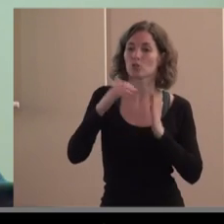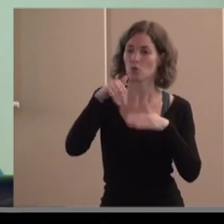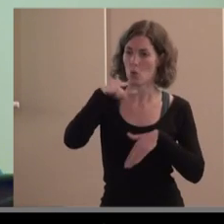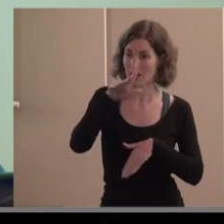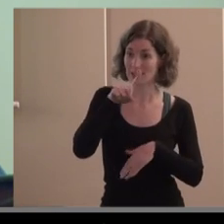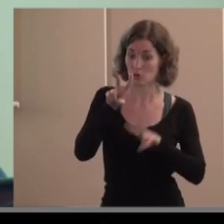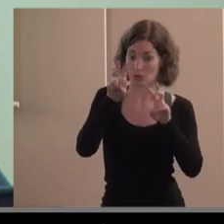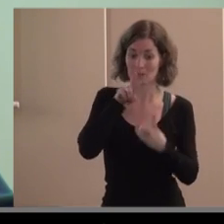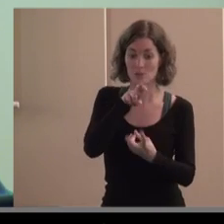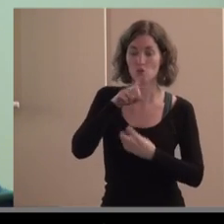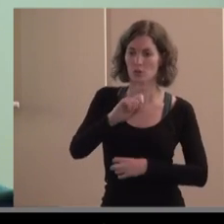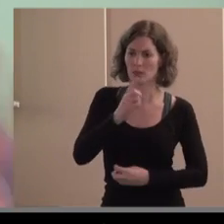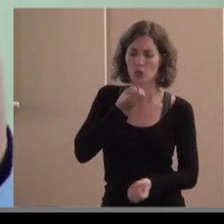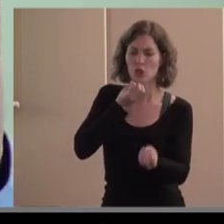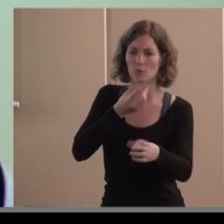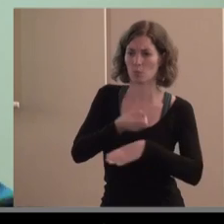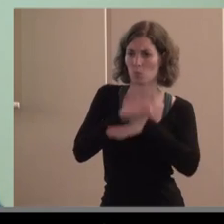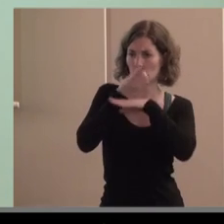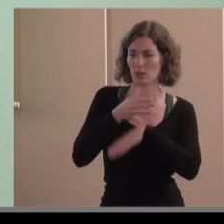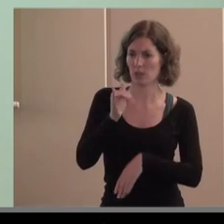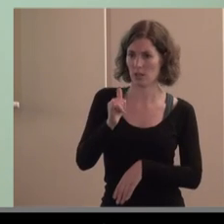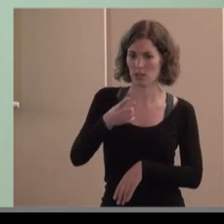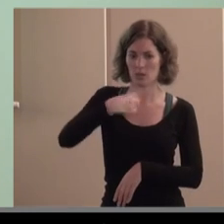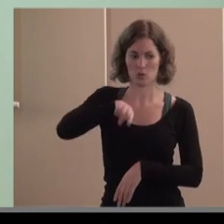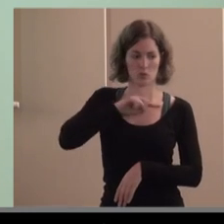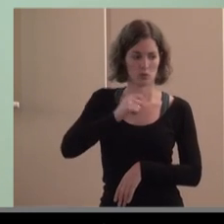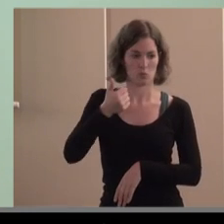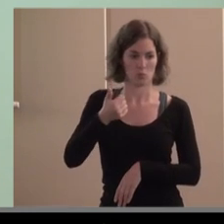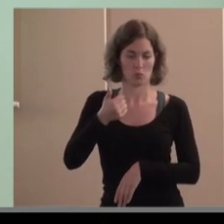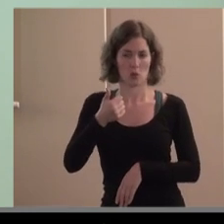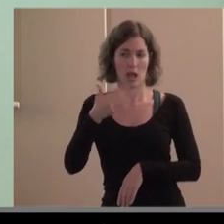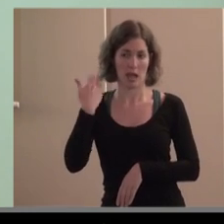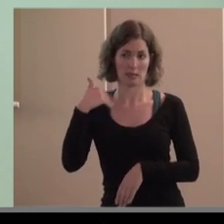nosotros nos quedamos cortos o hablábamos en la ley de economía sostenible se hablaba de mil ahora ya estamos en 500